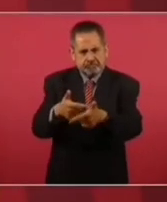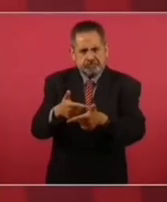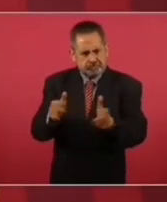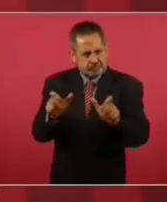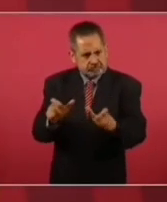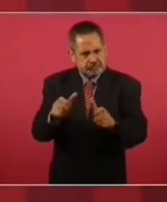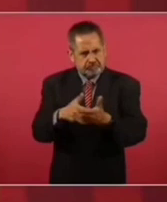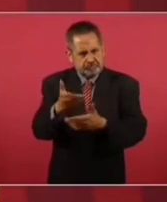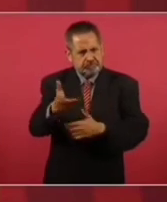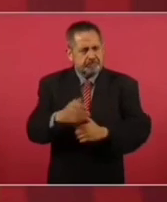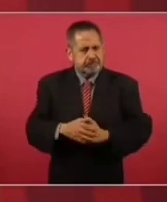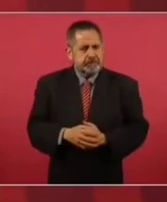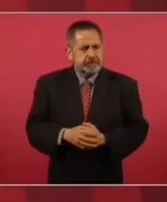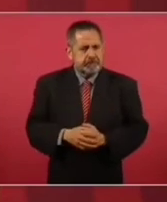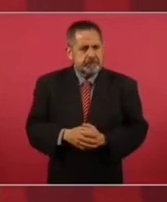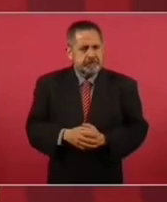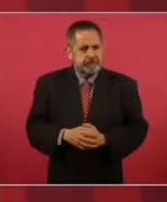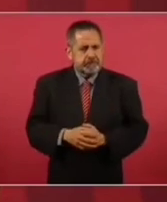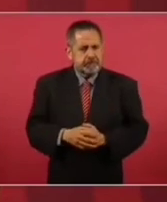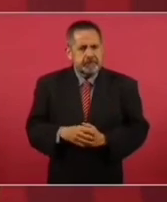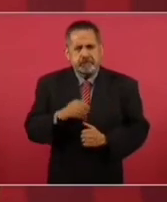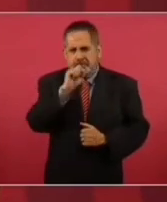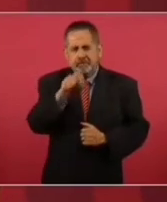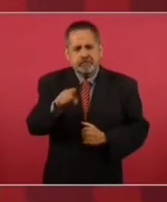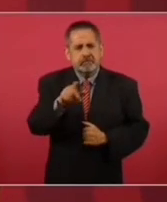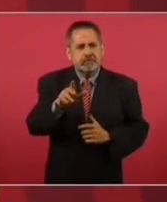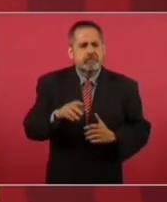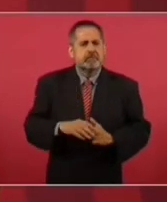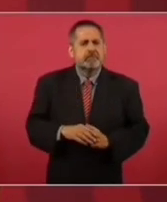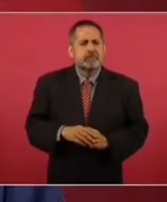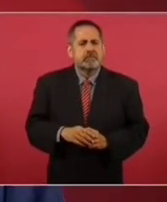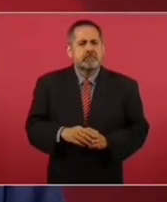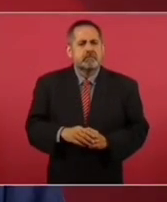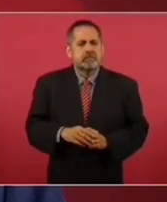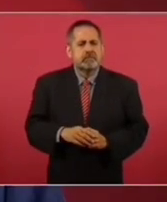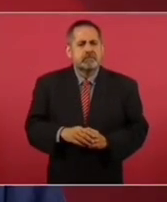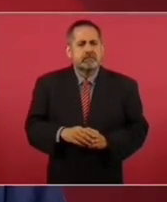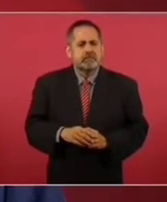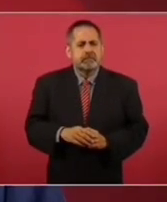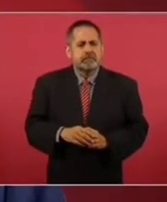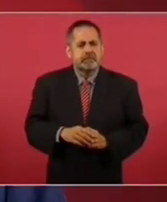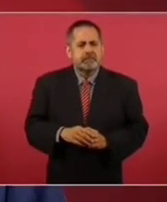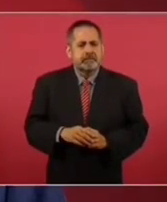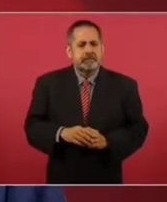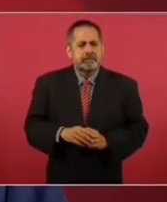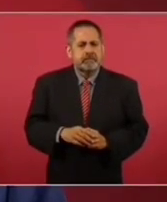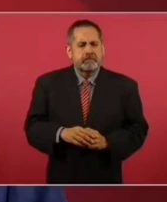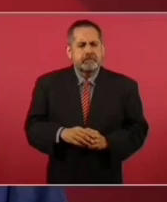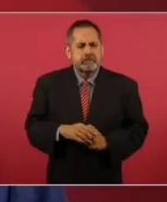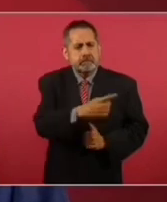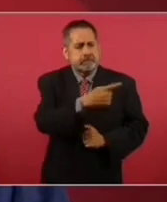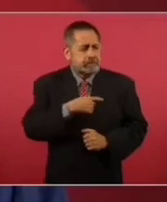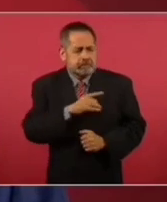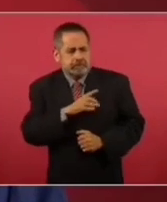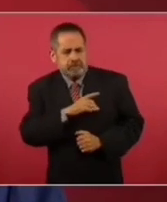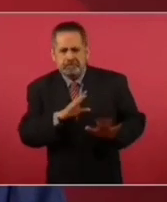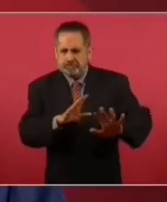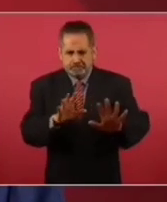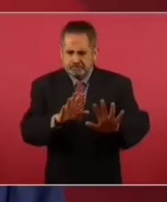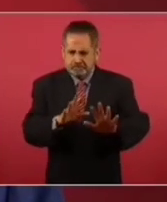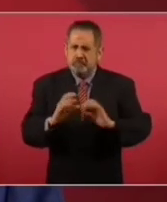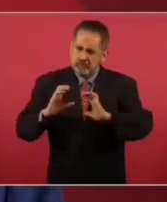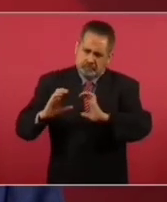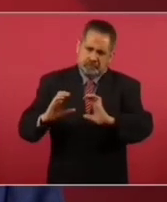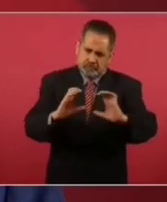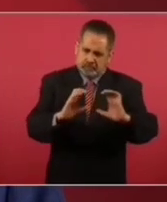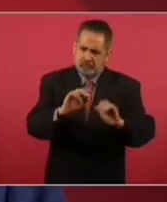también no dejarse intimidar. Así como hay que